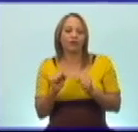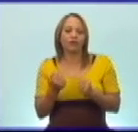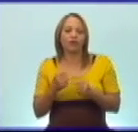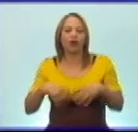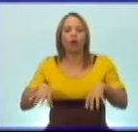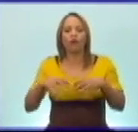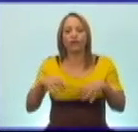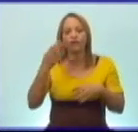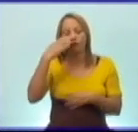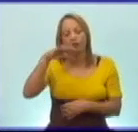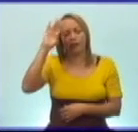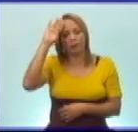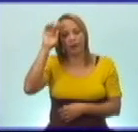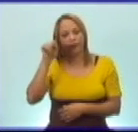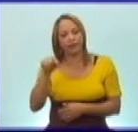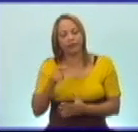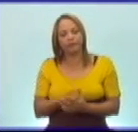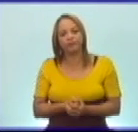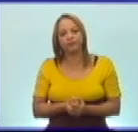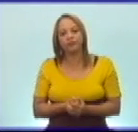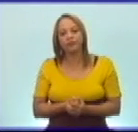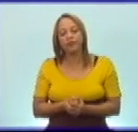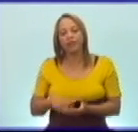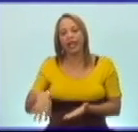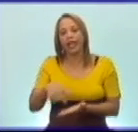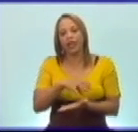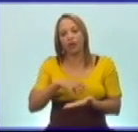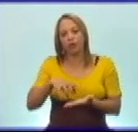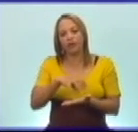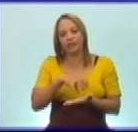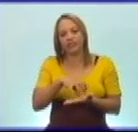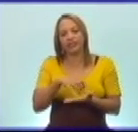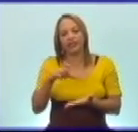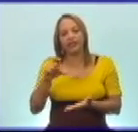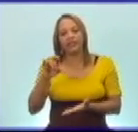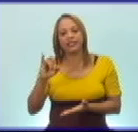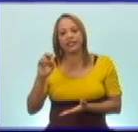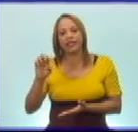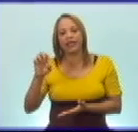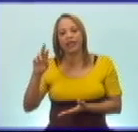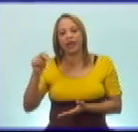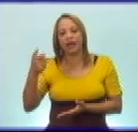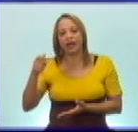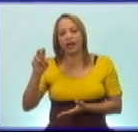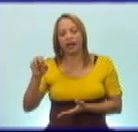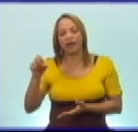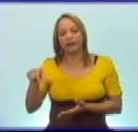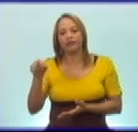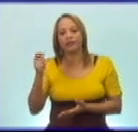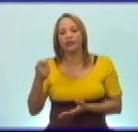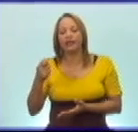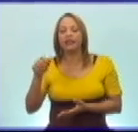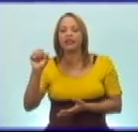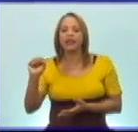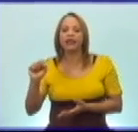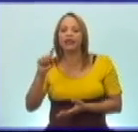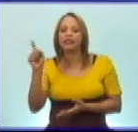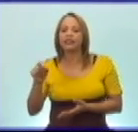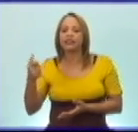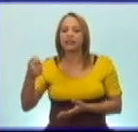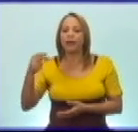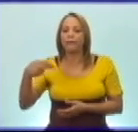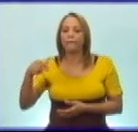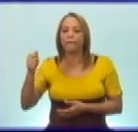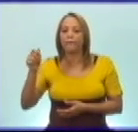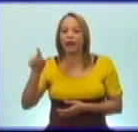En la Ciénaga de Zapata, aunque se había ordenado que volara otro piloto, Silva cumplió la misión como